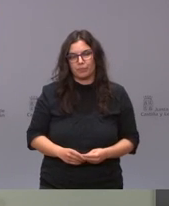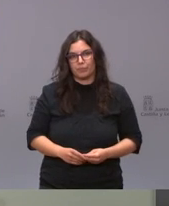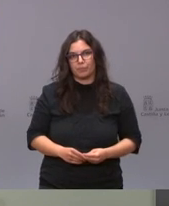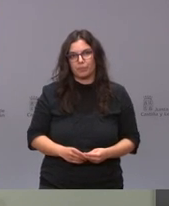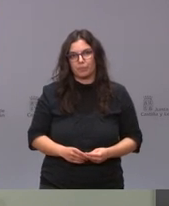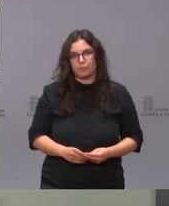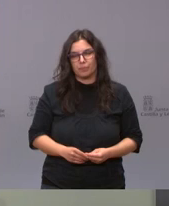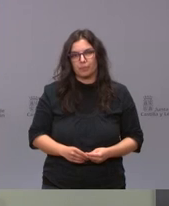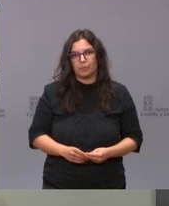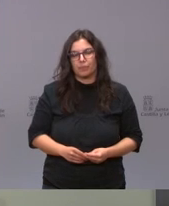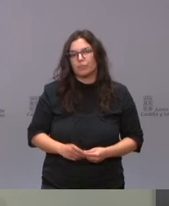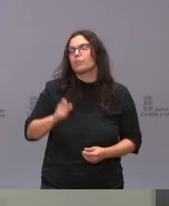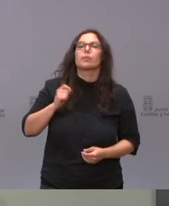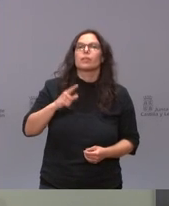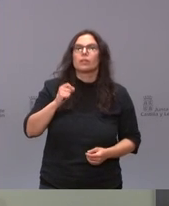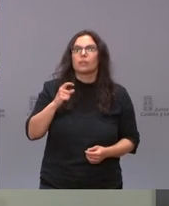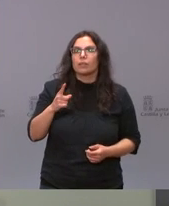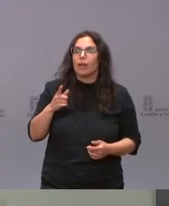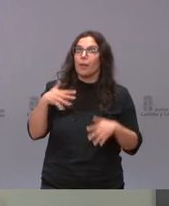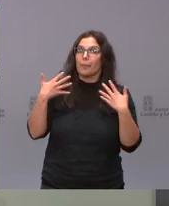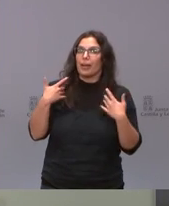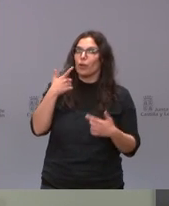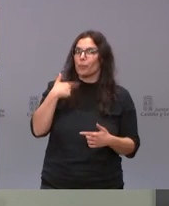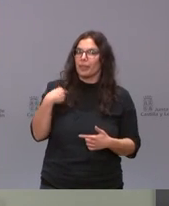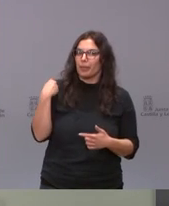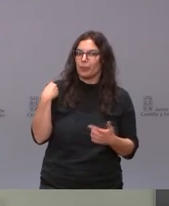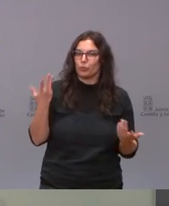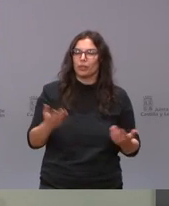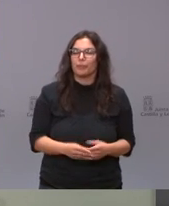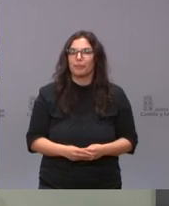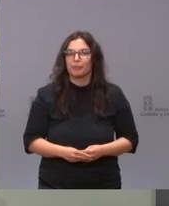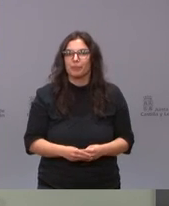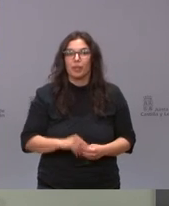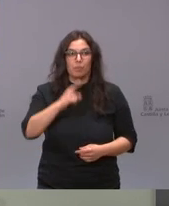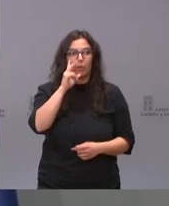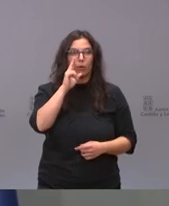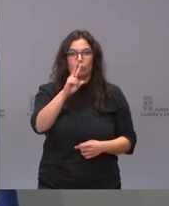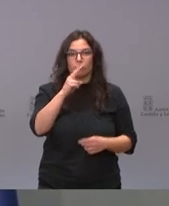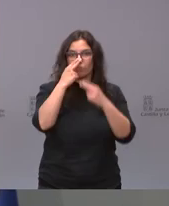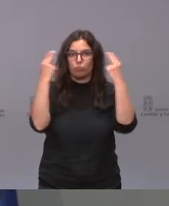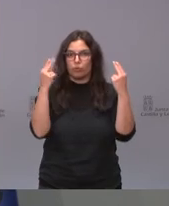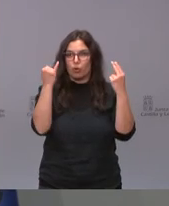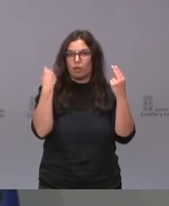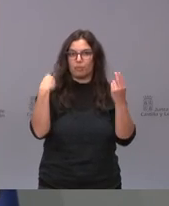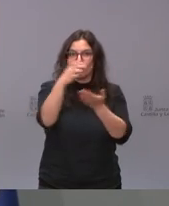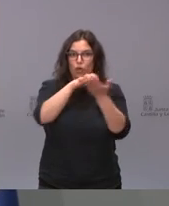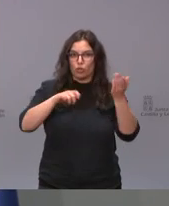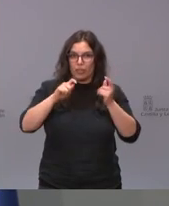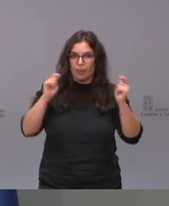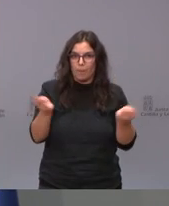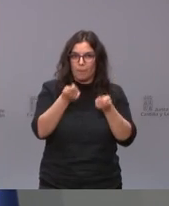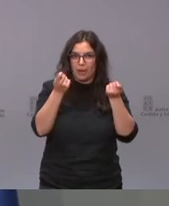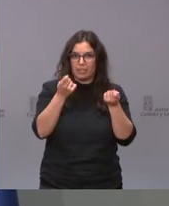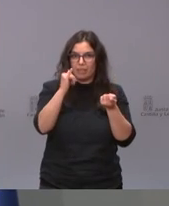como se dice habitualmente me alegro que me haga esa pregunta primero porque está publicado que está en la propia nota de prensa si yo no recuerdo mal